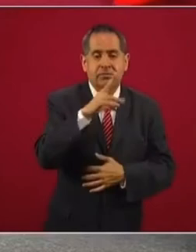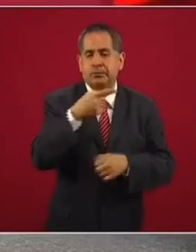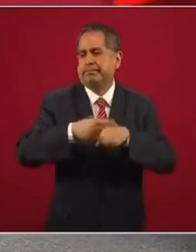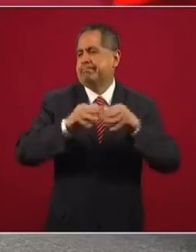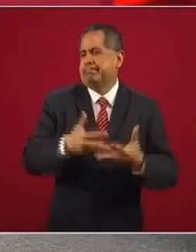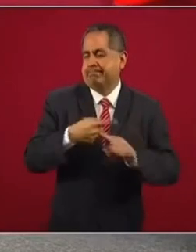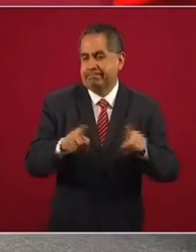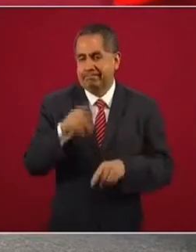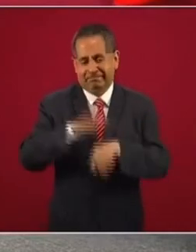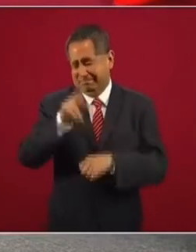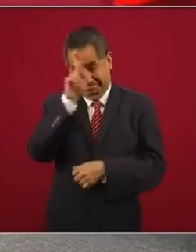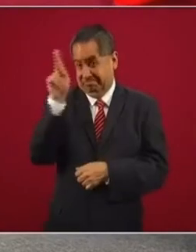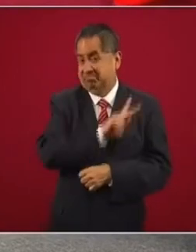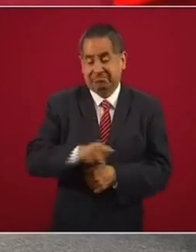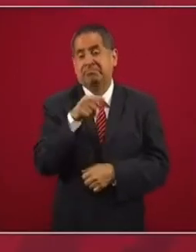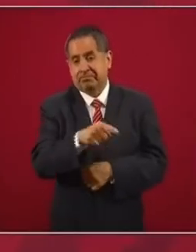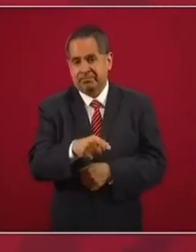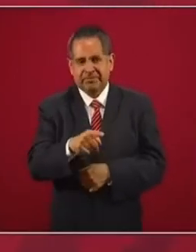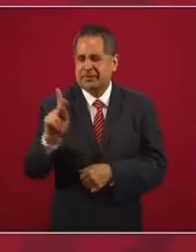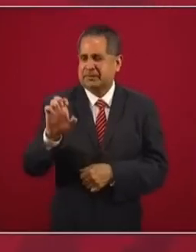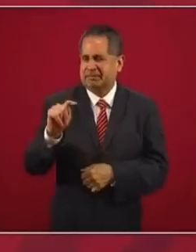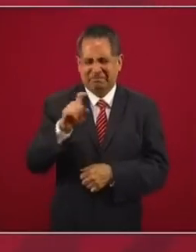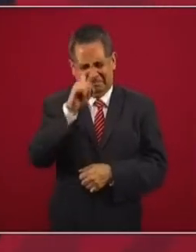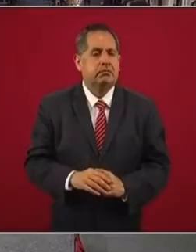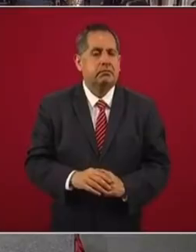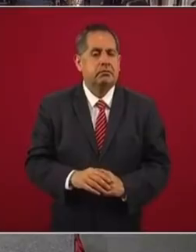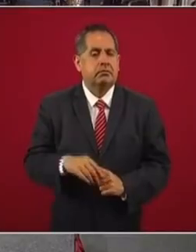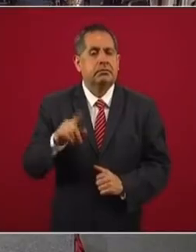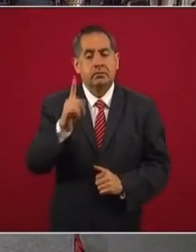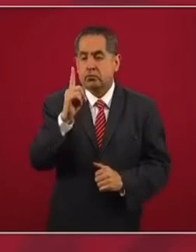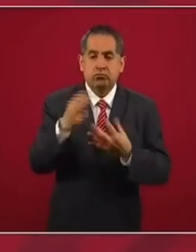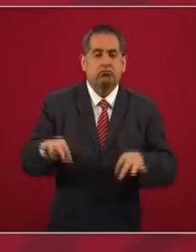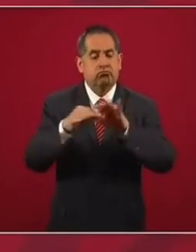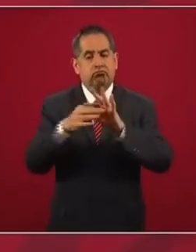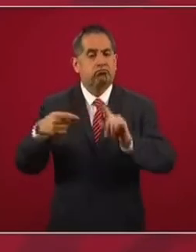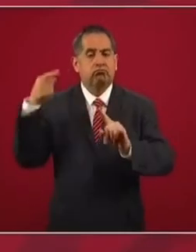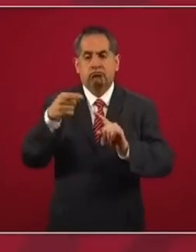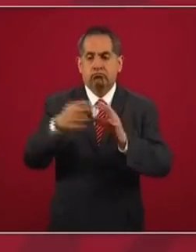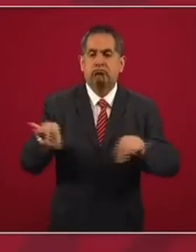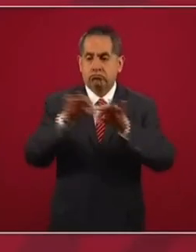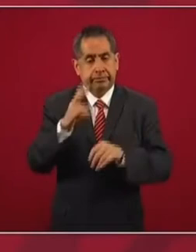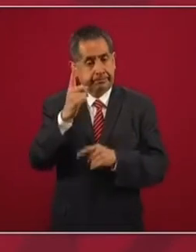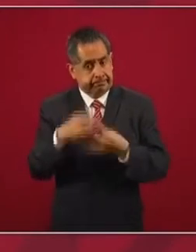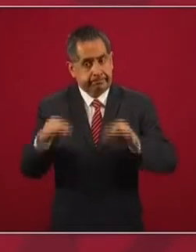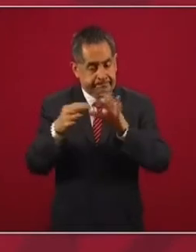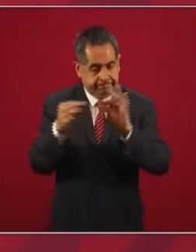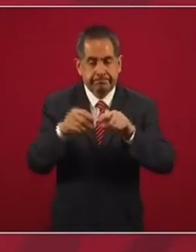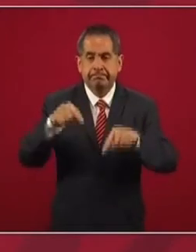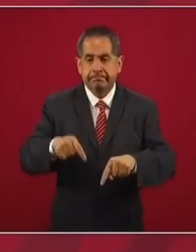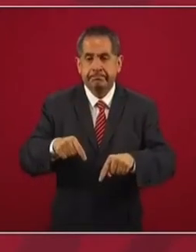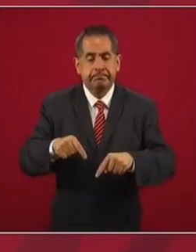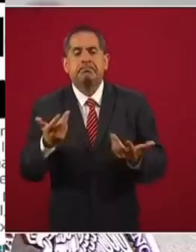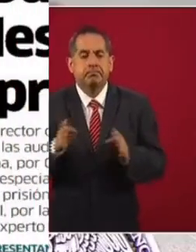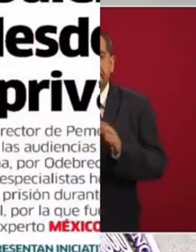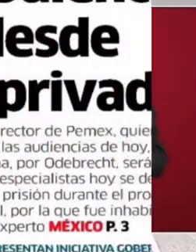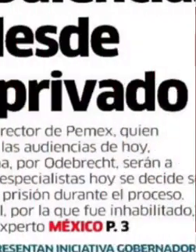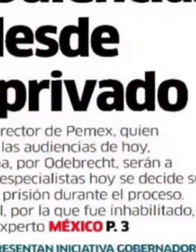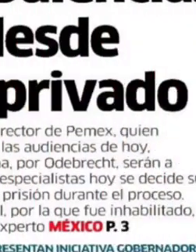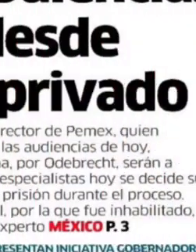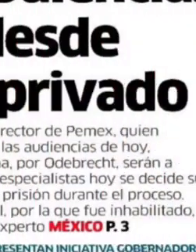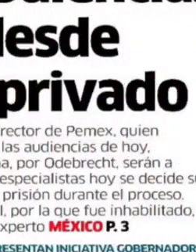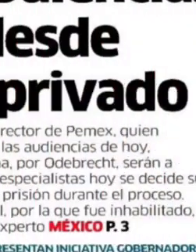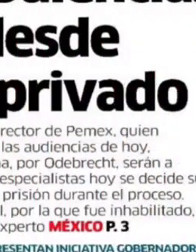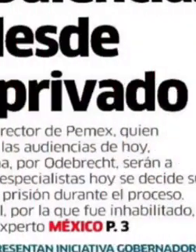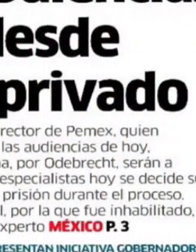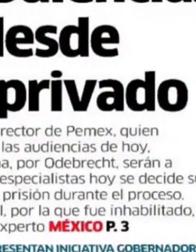es más que esto, es una peste funesta. Es muy importante, mucho muy importante, que se le dé seguimiento al caso del